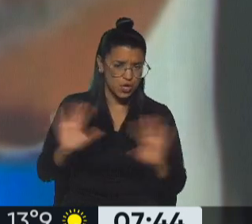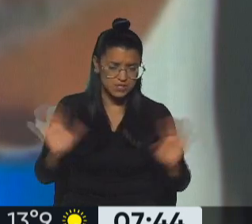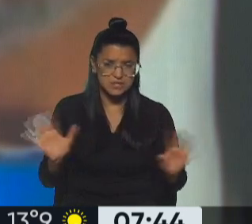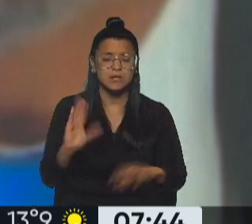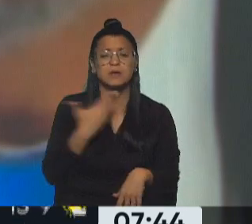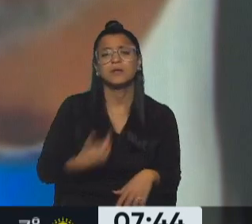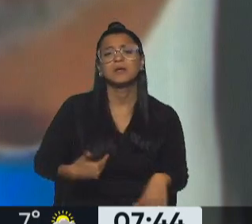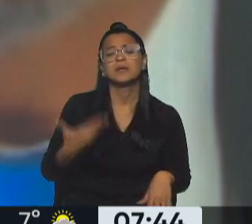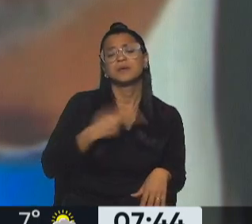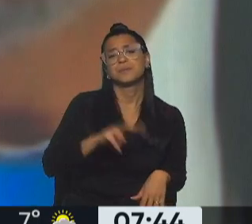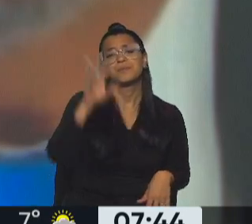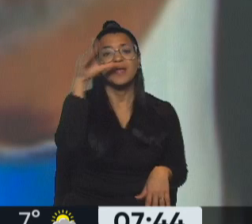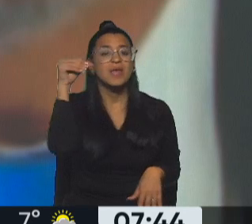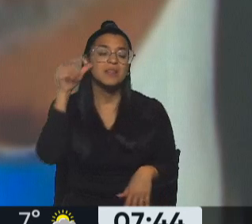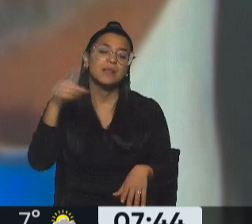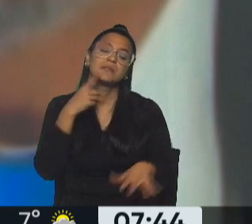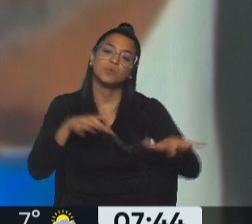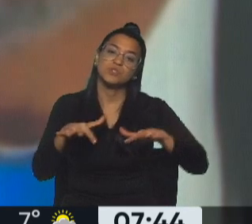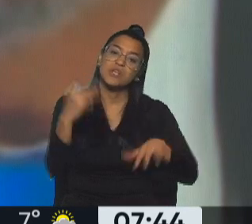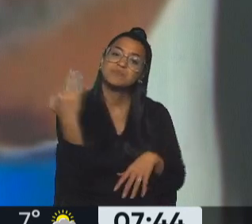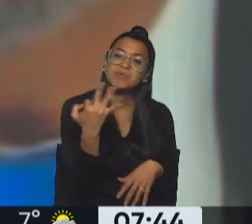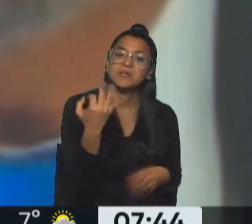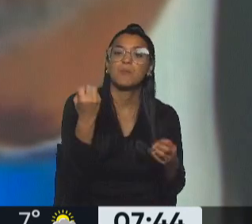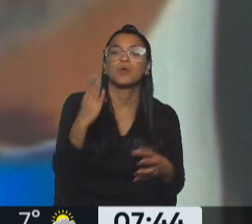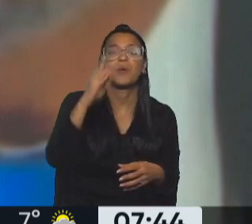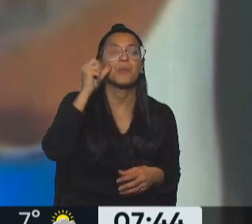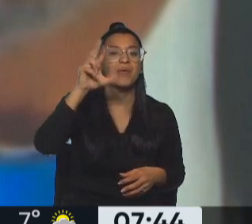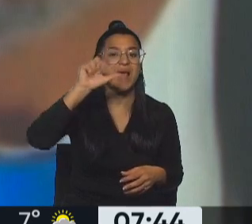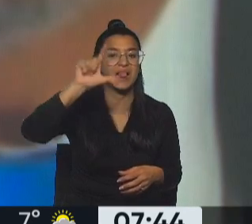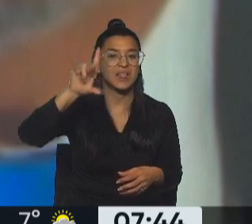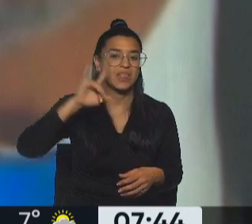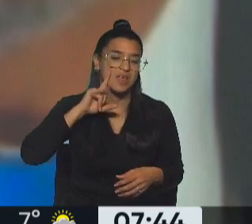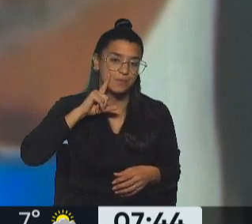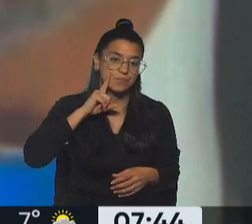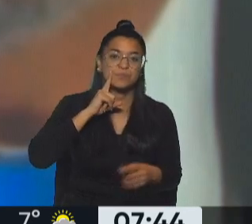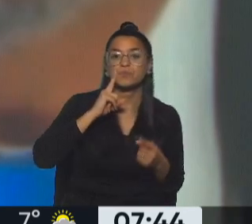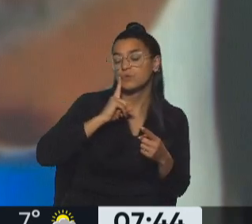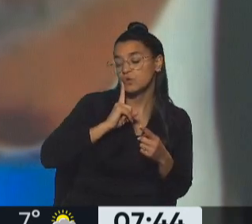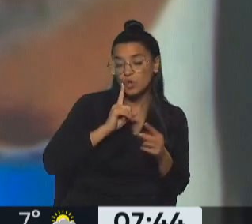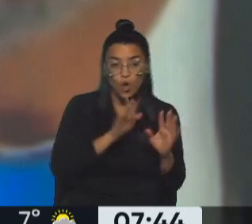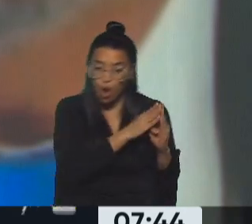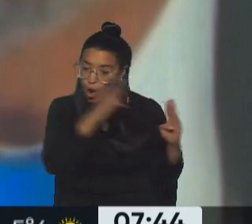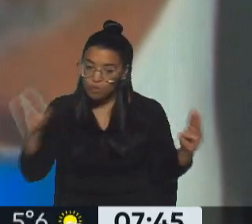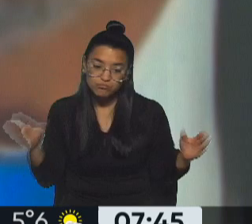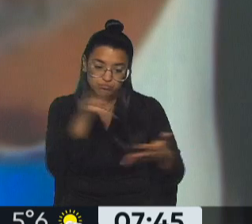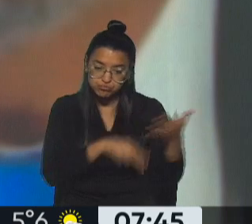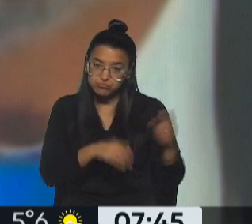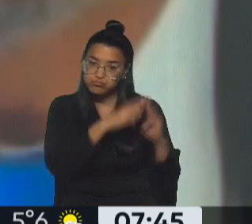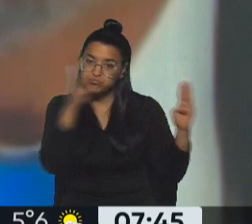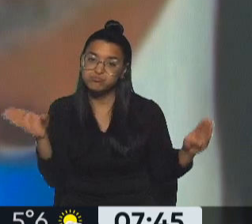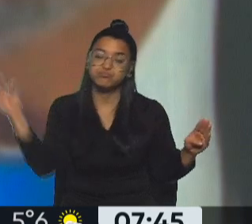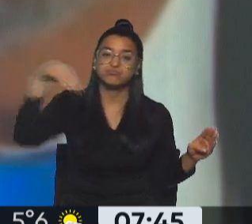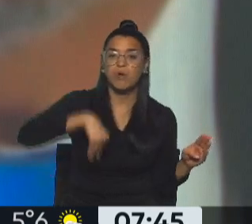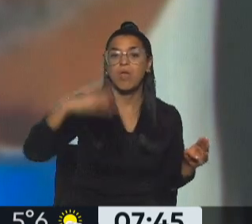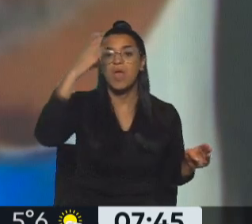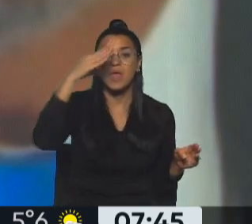Cristina fue una situación muy particular porque Beraldi tomó todo el alegato y que involucrara a Cristina o